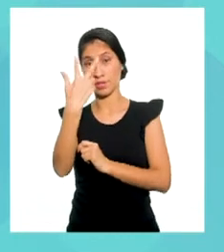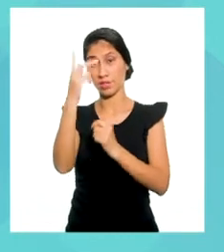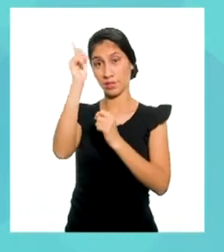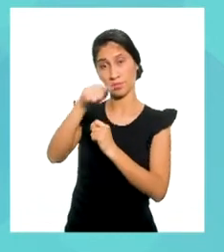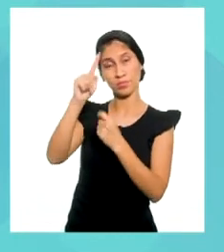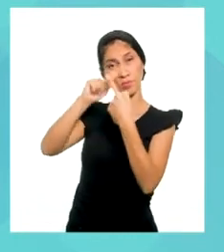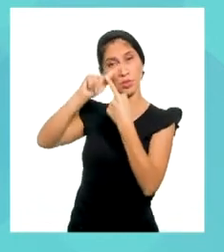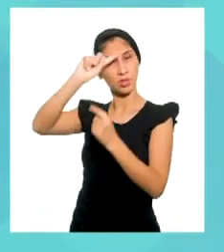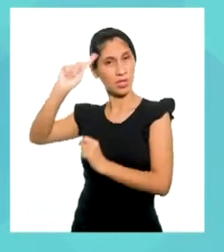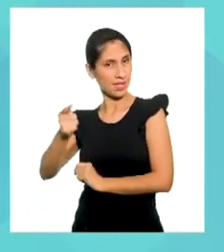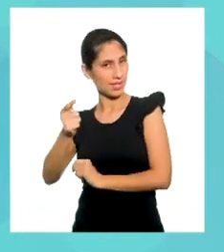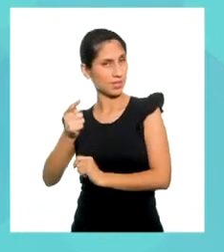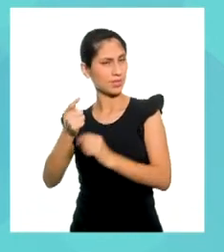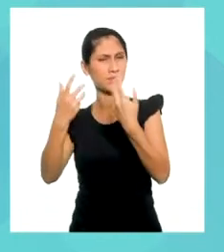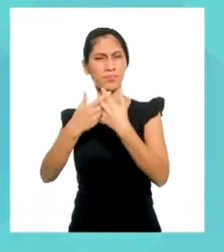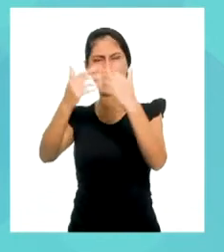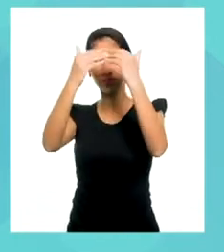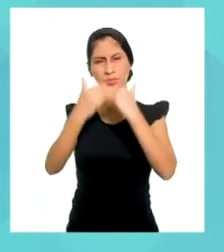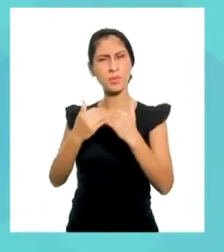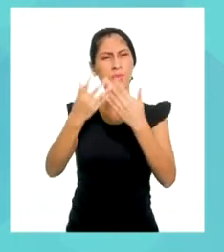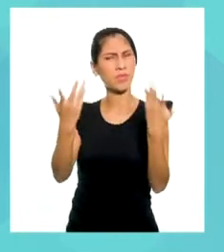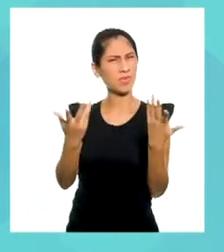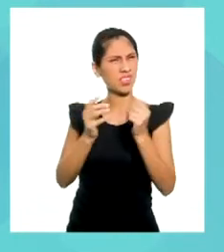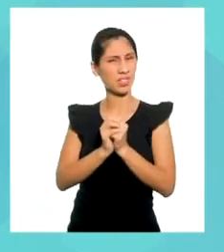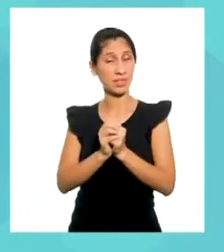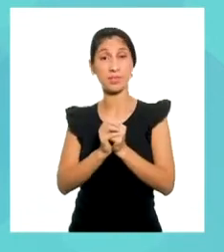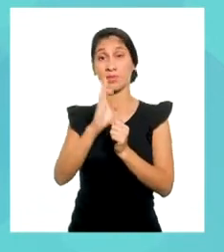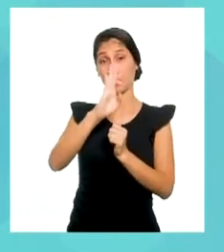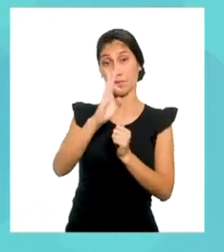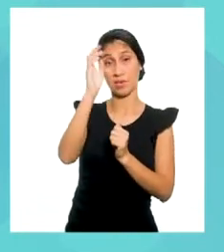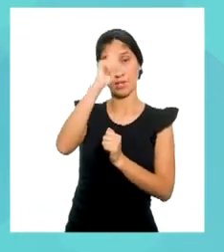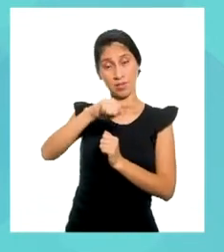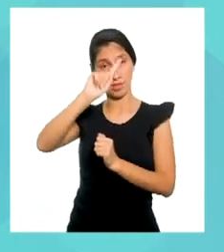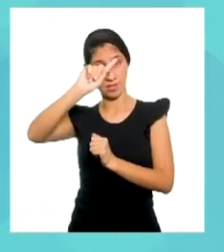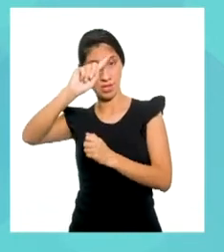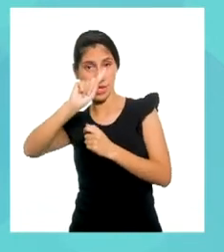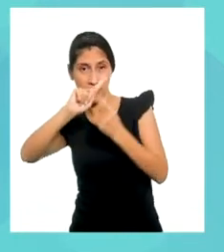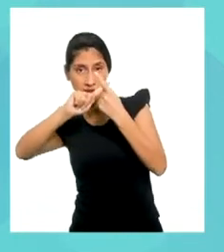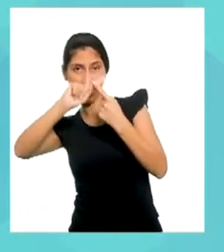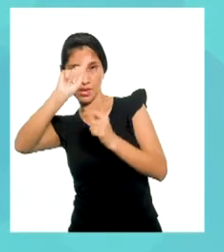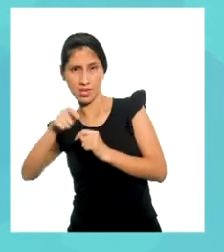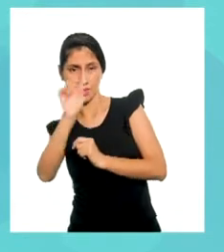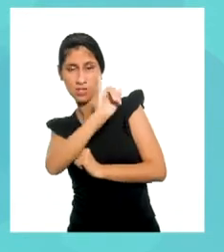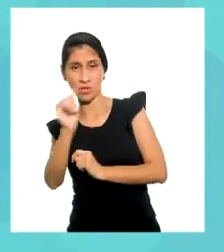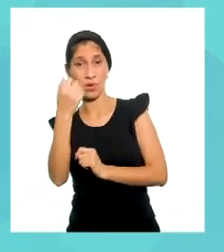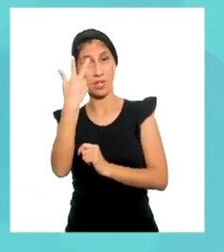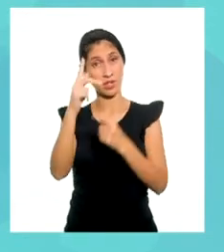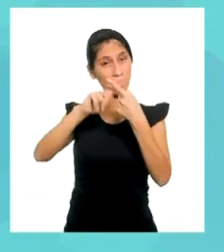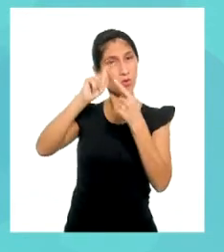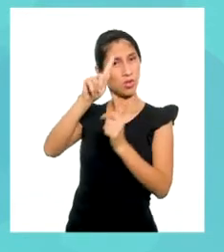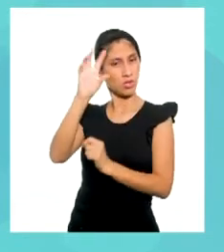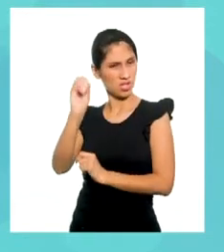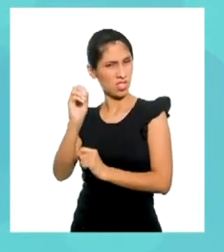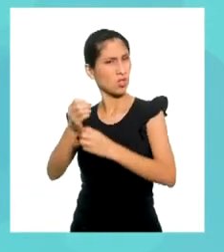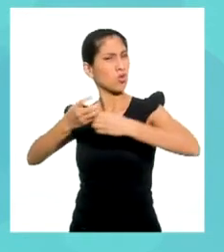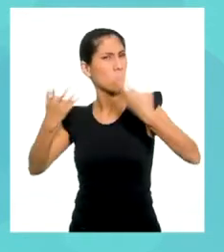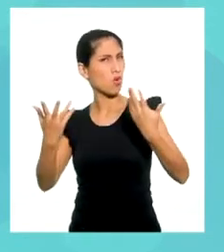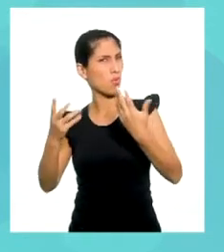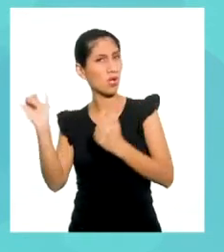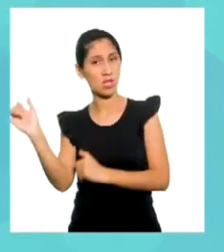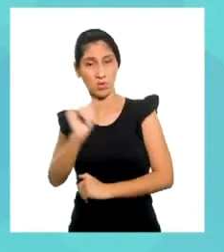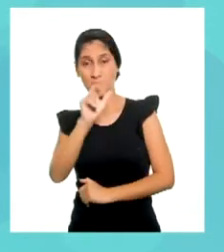X. Reemplazamos y tenemos que F de X es igual a 3 por 10. Es decir,